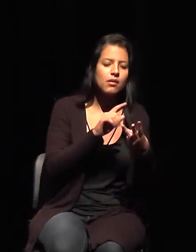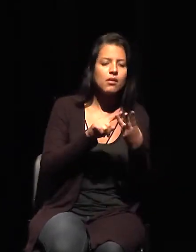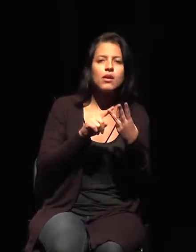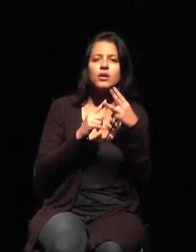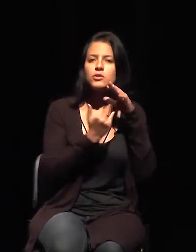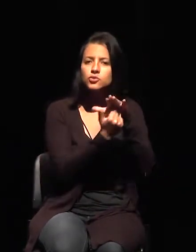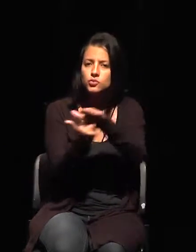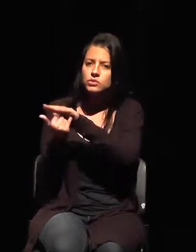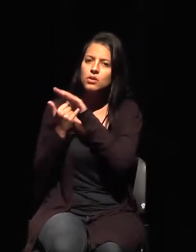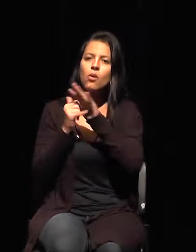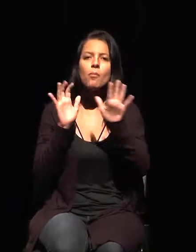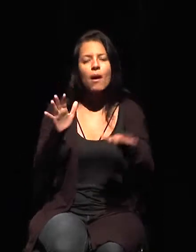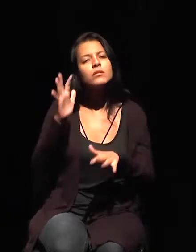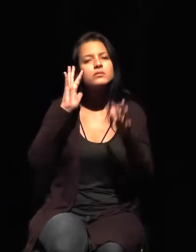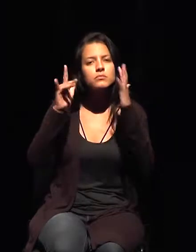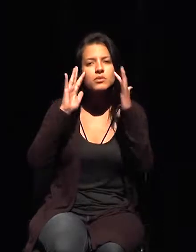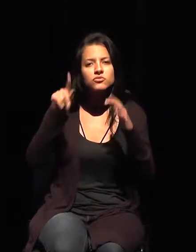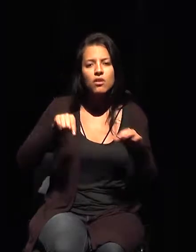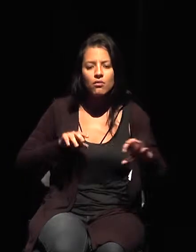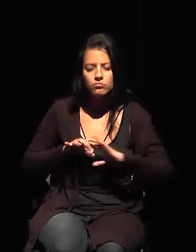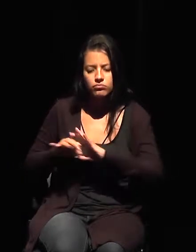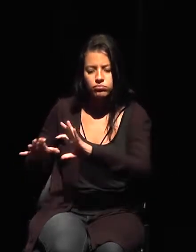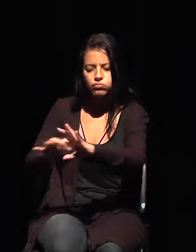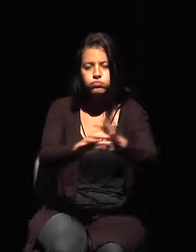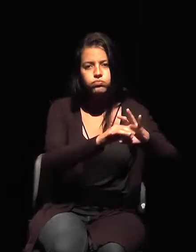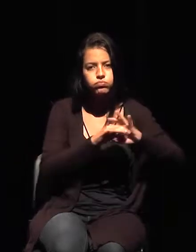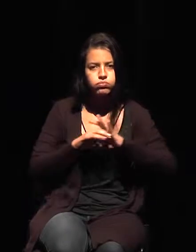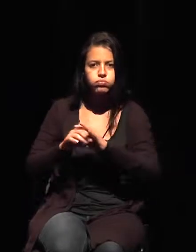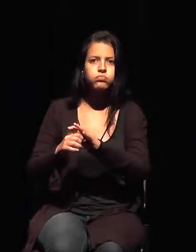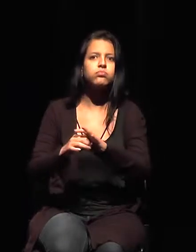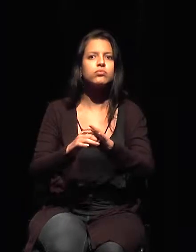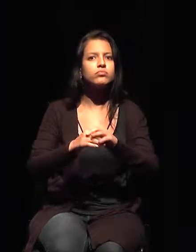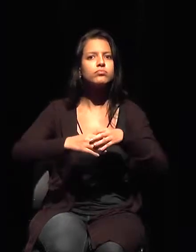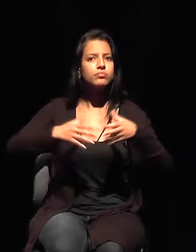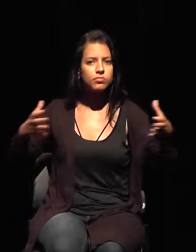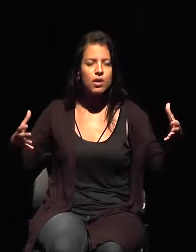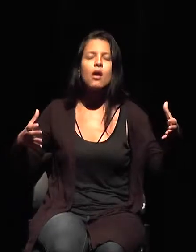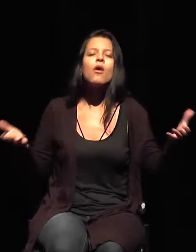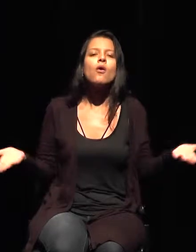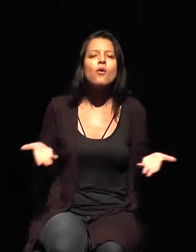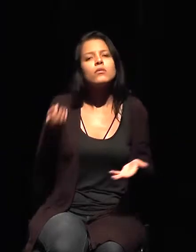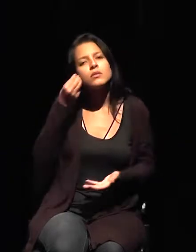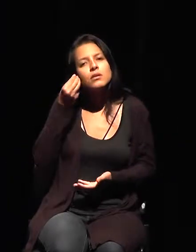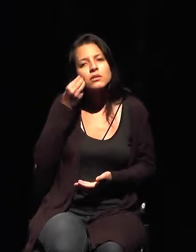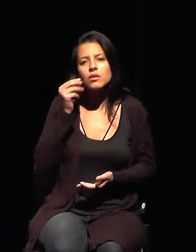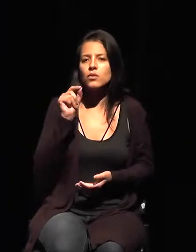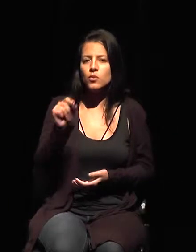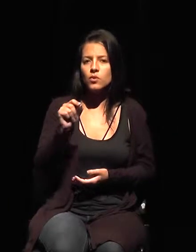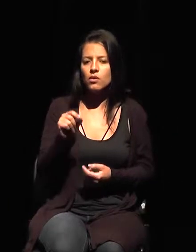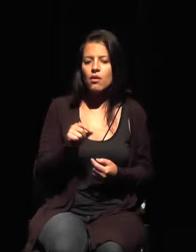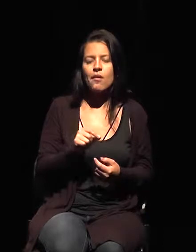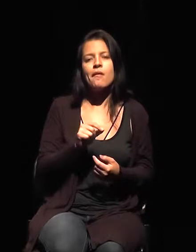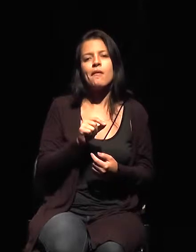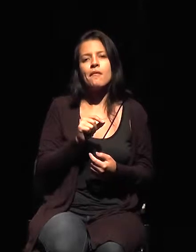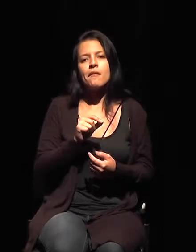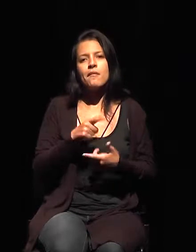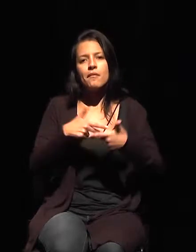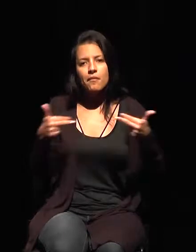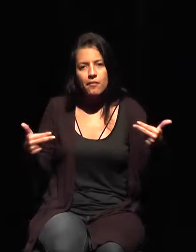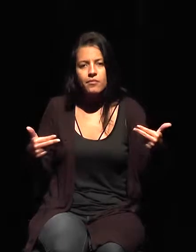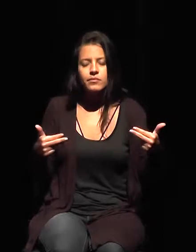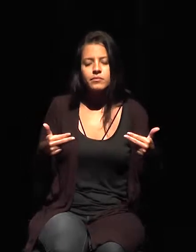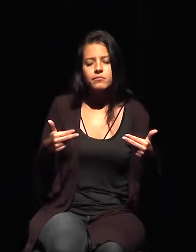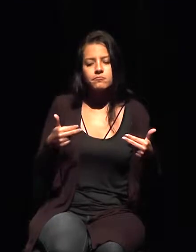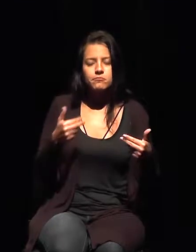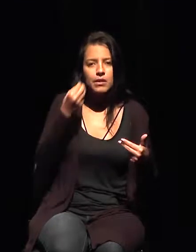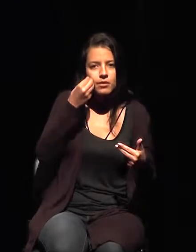hoy a servicio del control y de la comprensión de cuáles son las herramientas que podríamos seguir para que podamos realmente